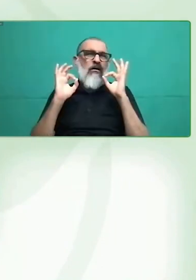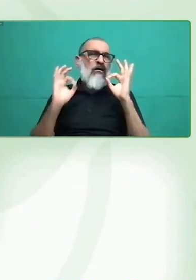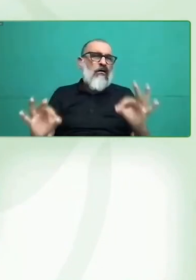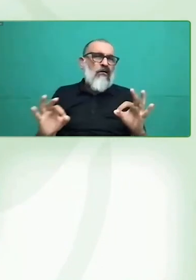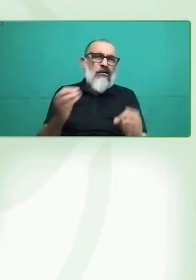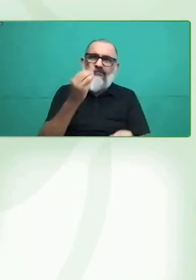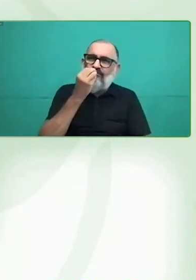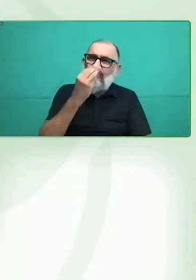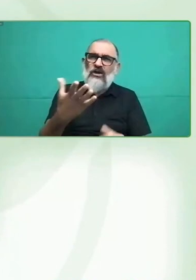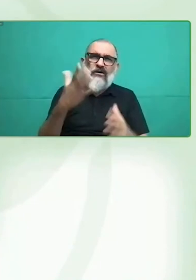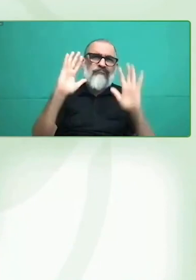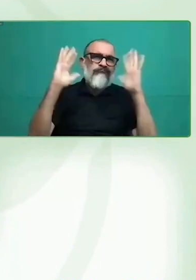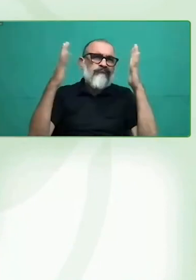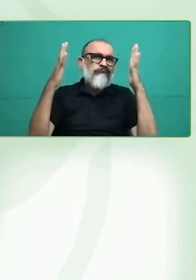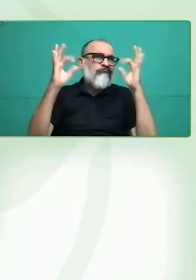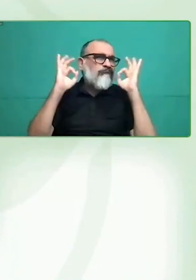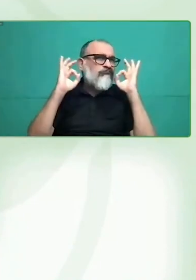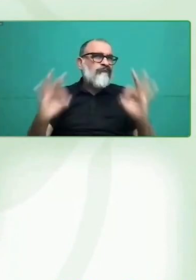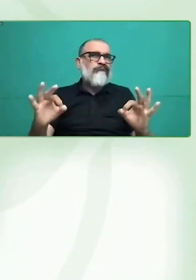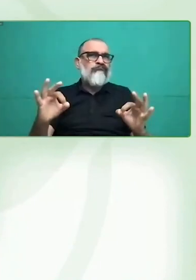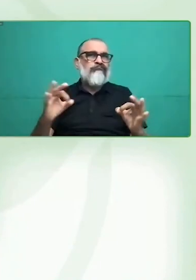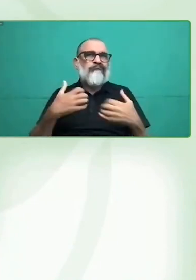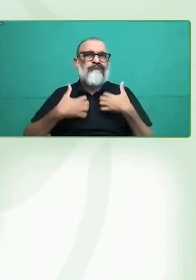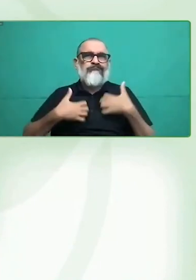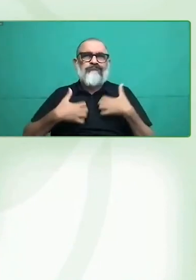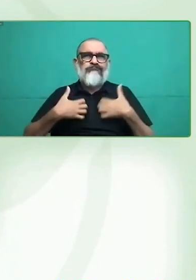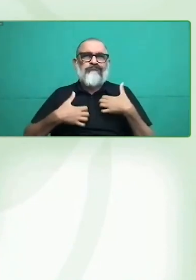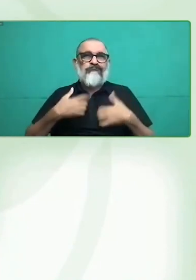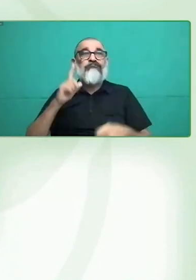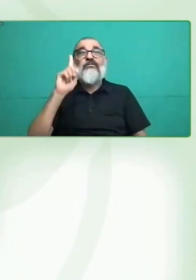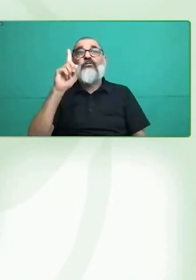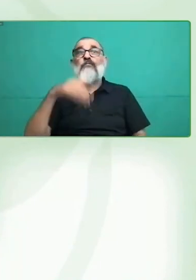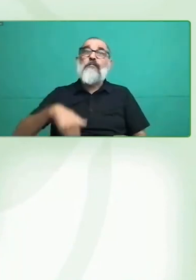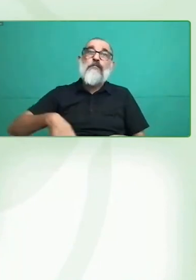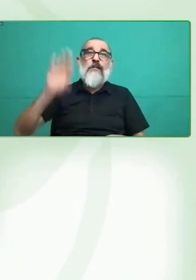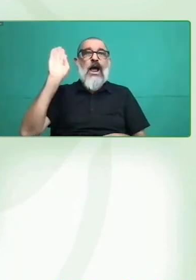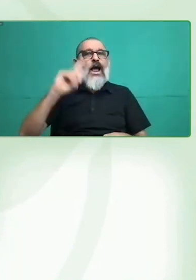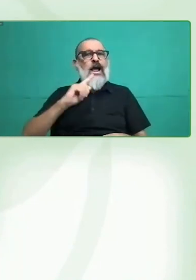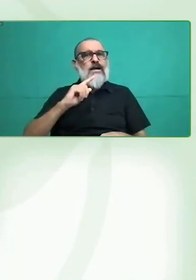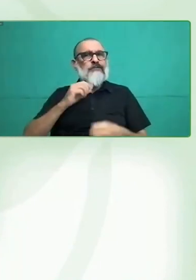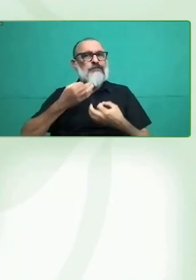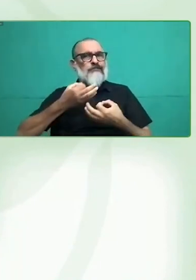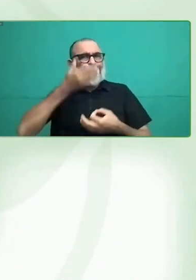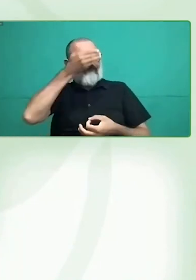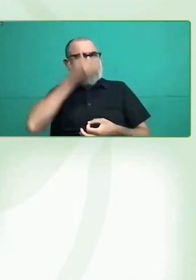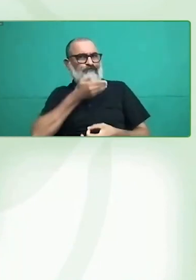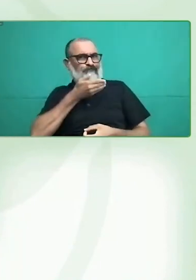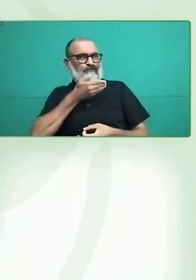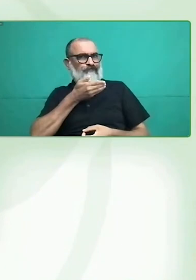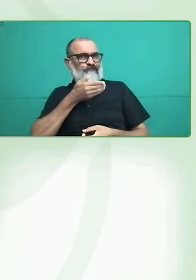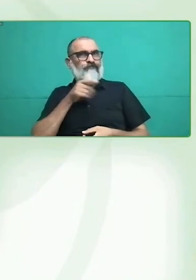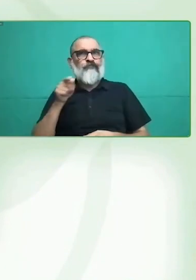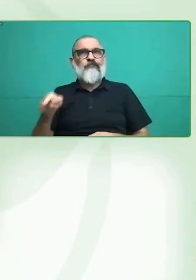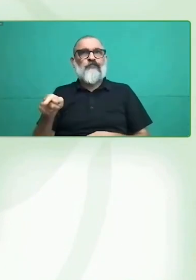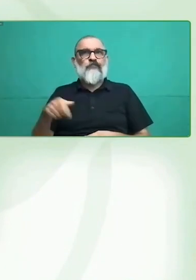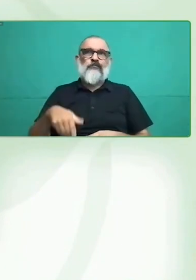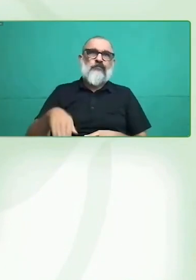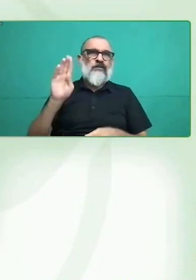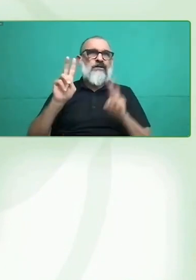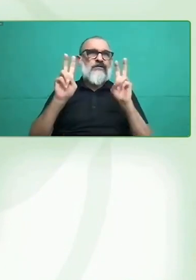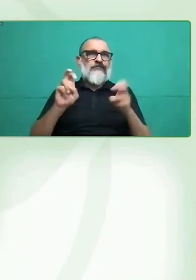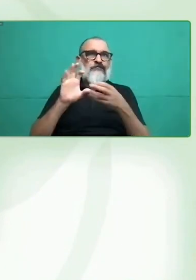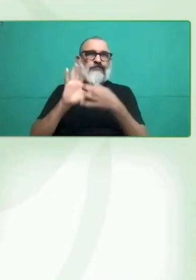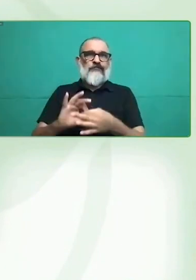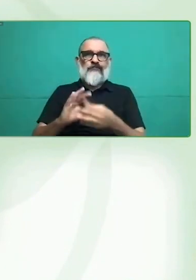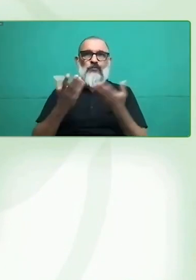conversar un poco sobre el tema, ¿no? ¿Con qué mensaje nos deja este video que acabamos de ver? Y por mi